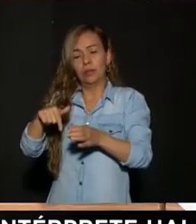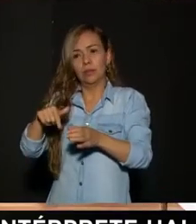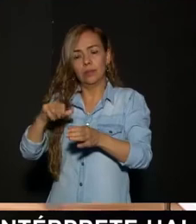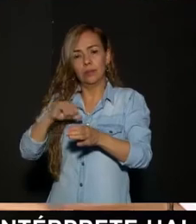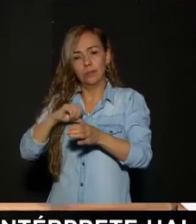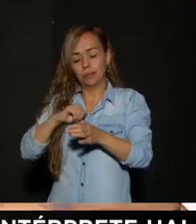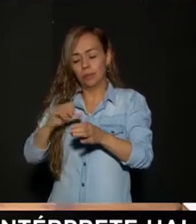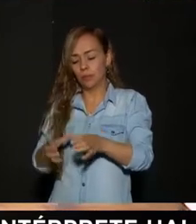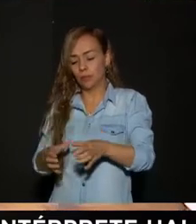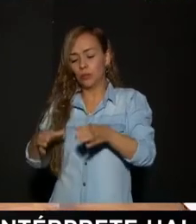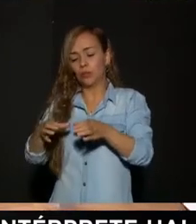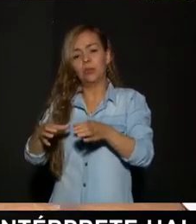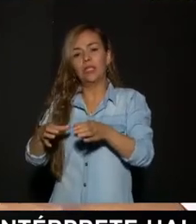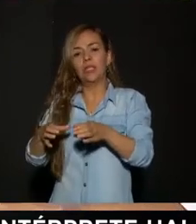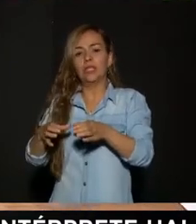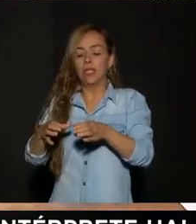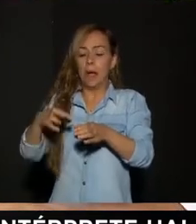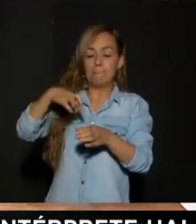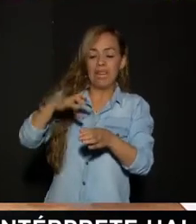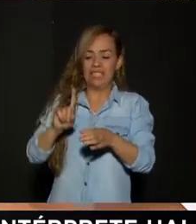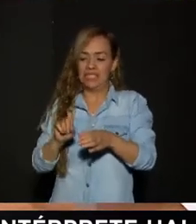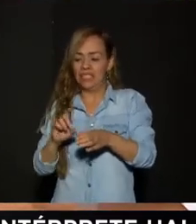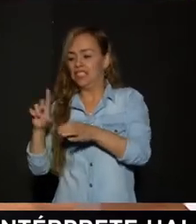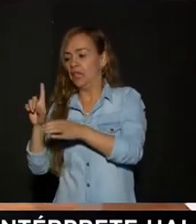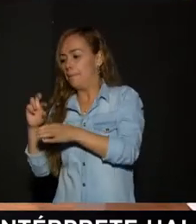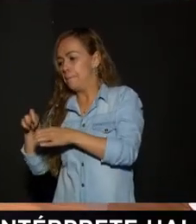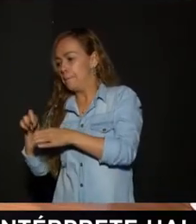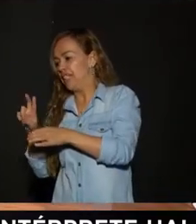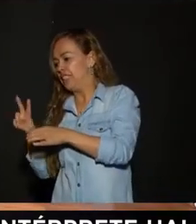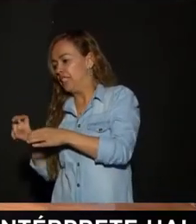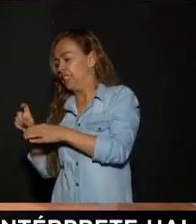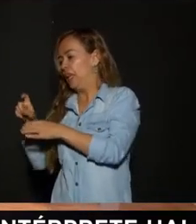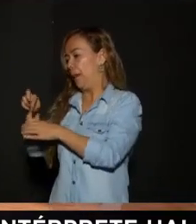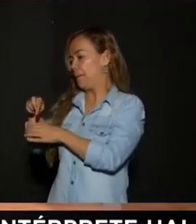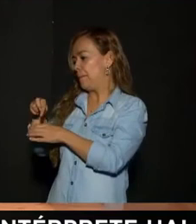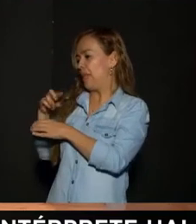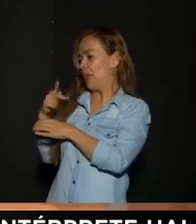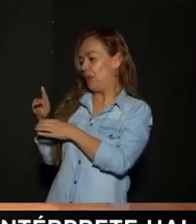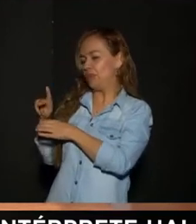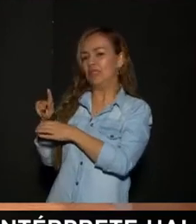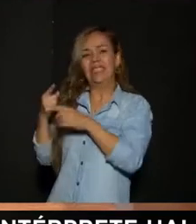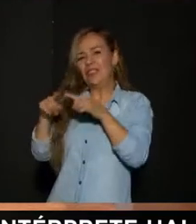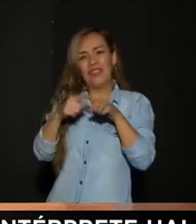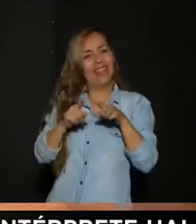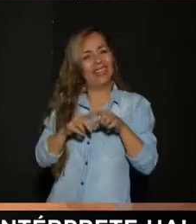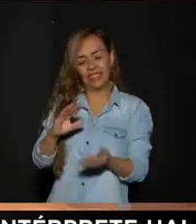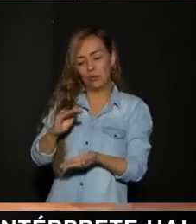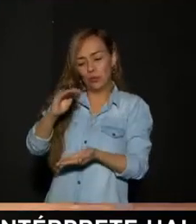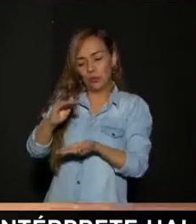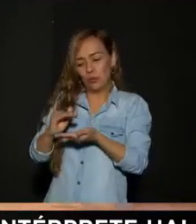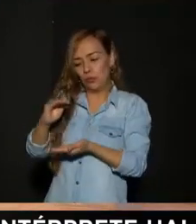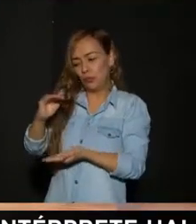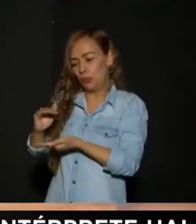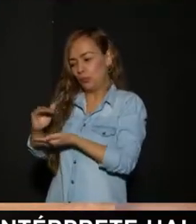pantalón Entonces tenemos P6 P7 P10 P12 P14 P17 Así sucesivamente Ese es un P ¿Qué?